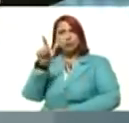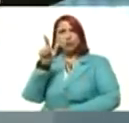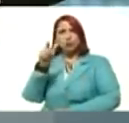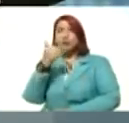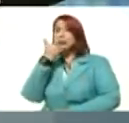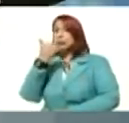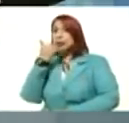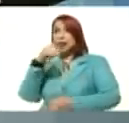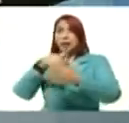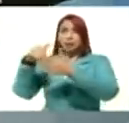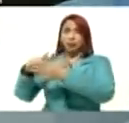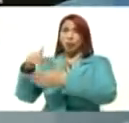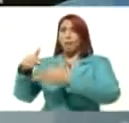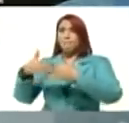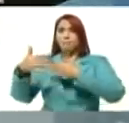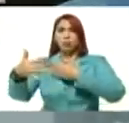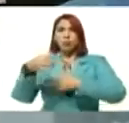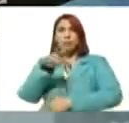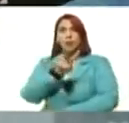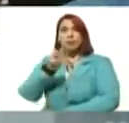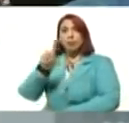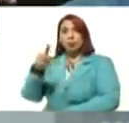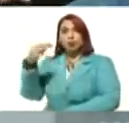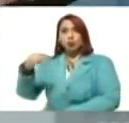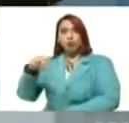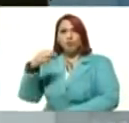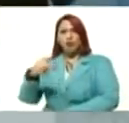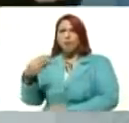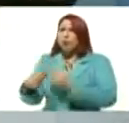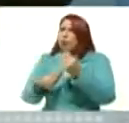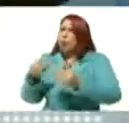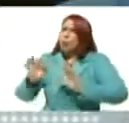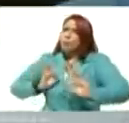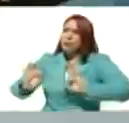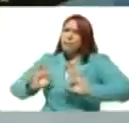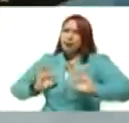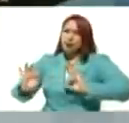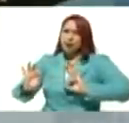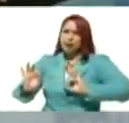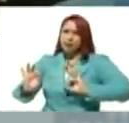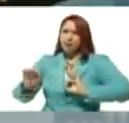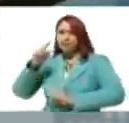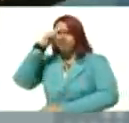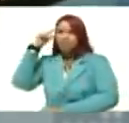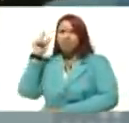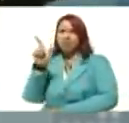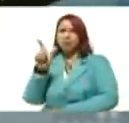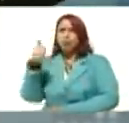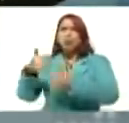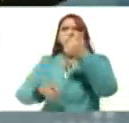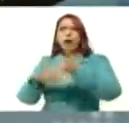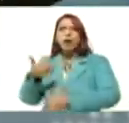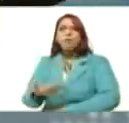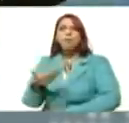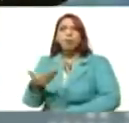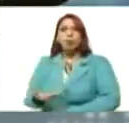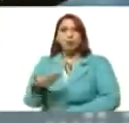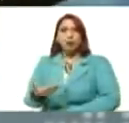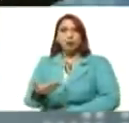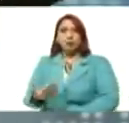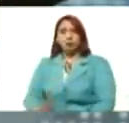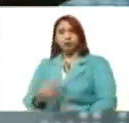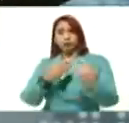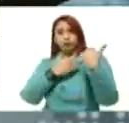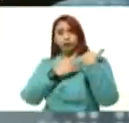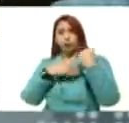elección del próximo 21 de noviembre? ¿Cómo se prepara la tolda roja y cuál es la importancia de ejercer